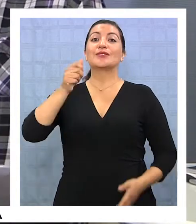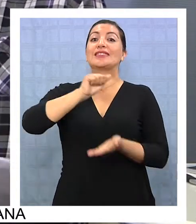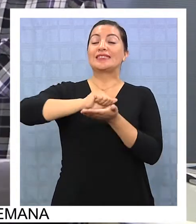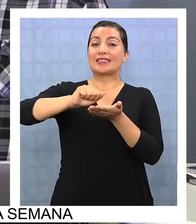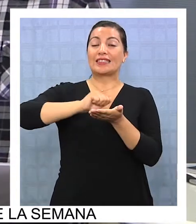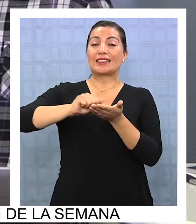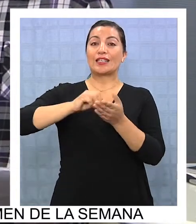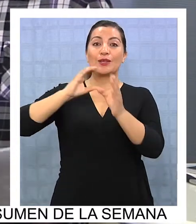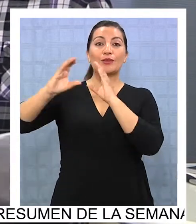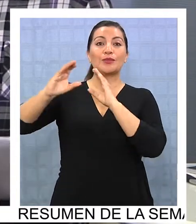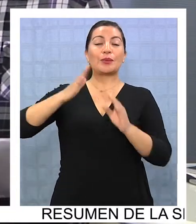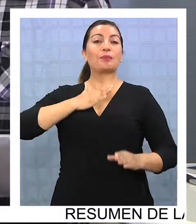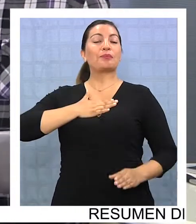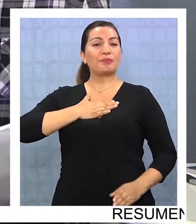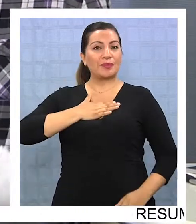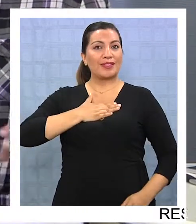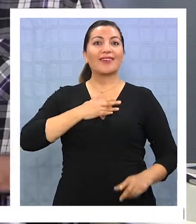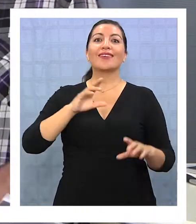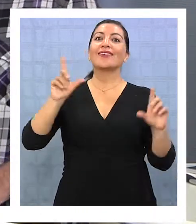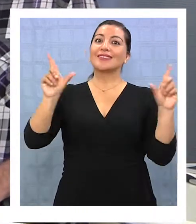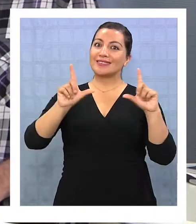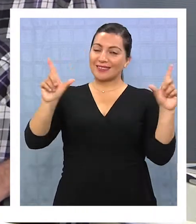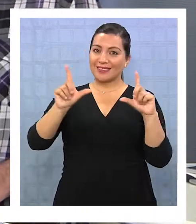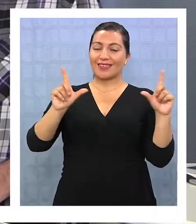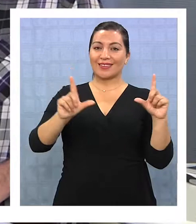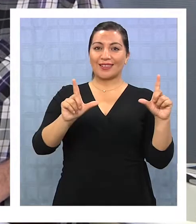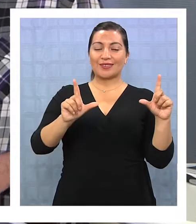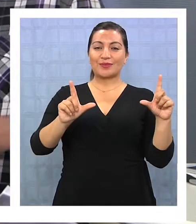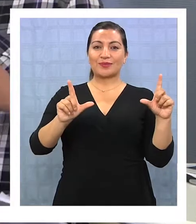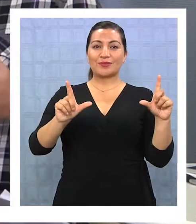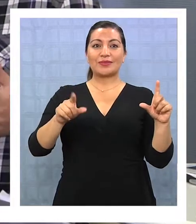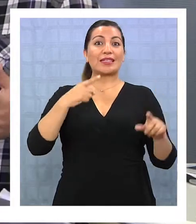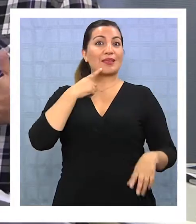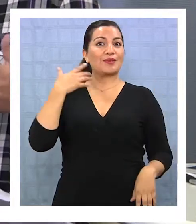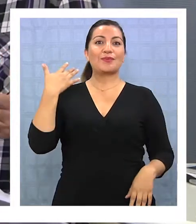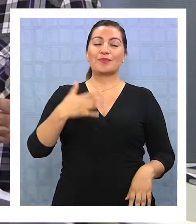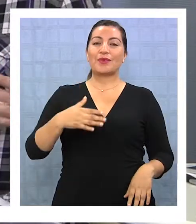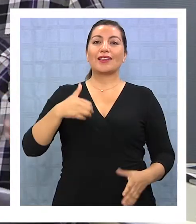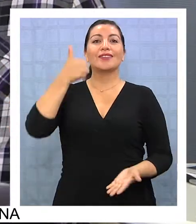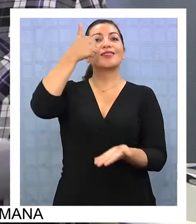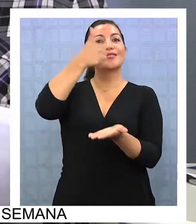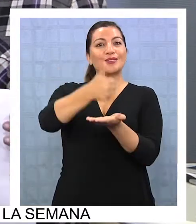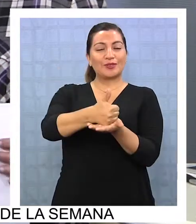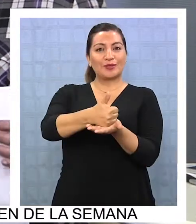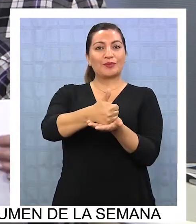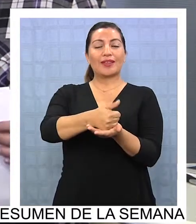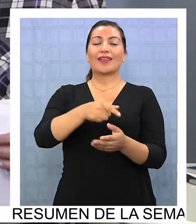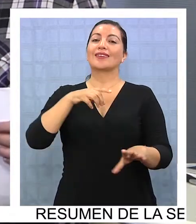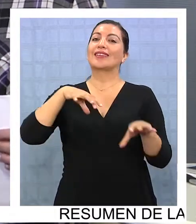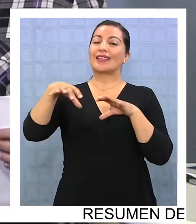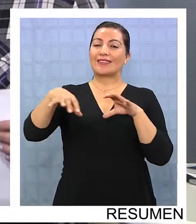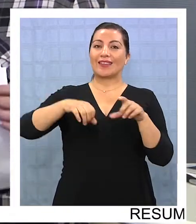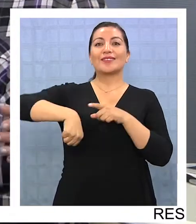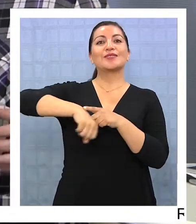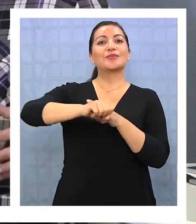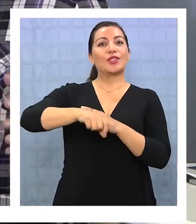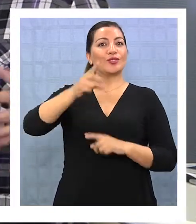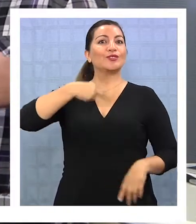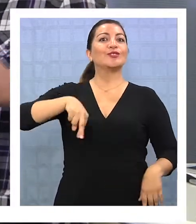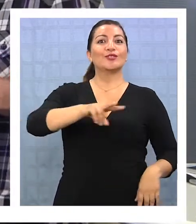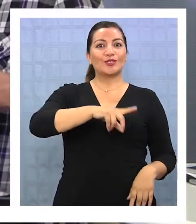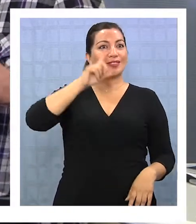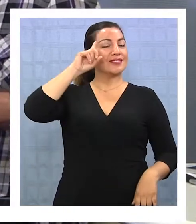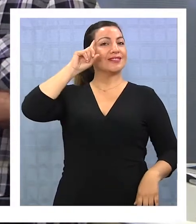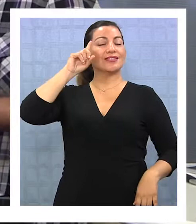Subsecretaría de Telecomunicaciones. Nuestro canal llevará a ustedes esta importante copa, este importante evento deportivo que sabemos